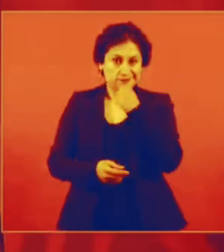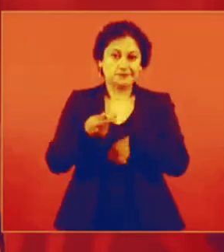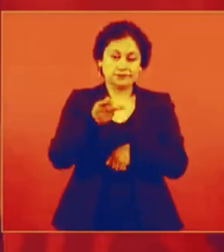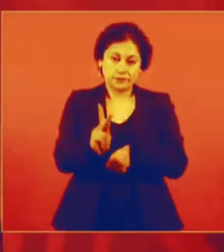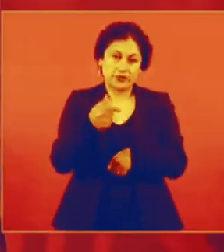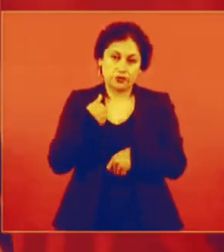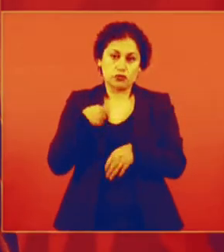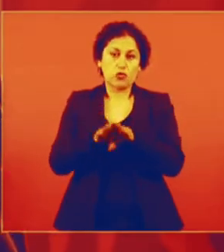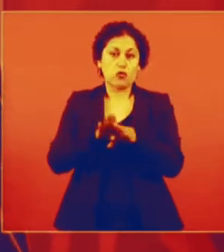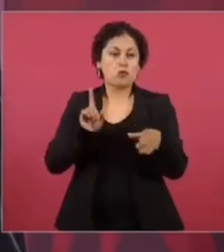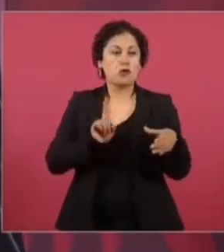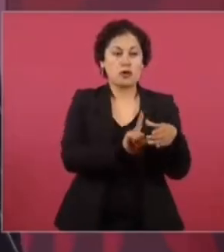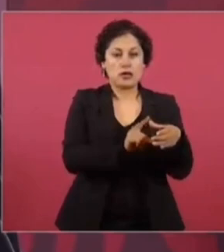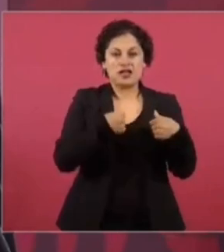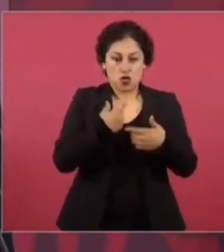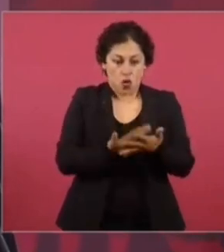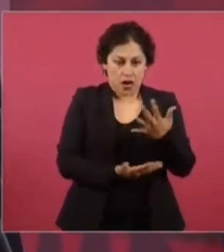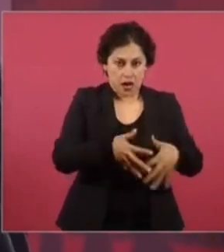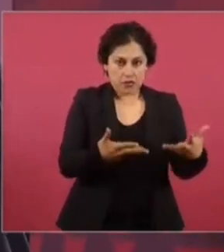directa, sino con mi ejemplo.